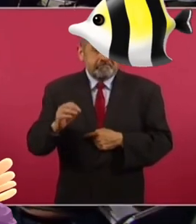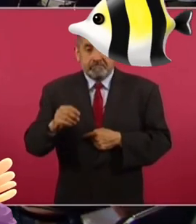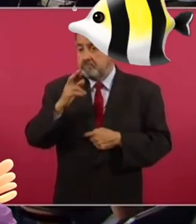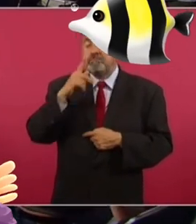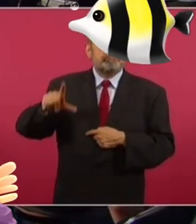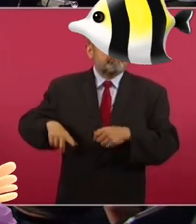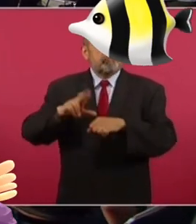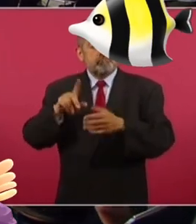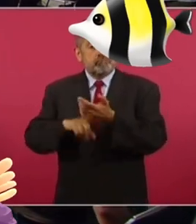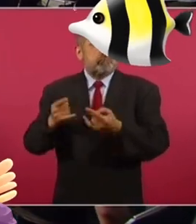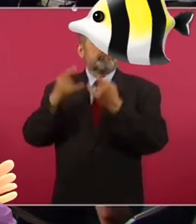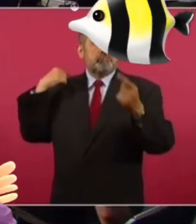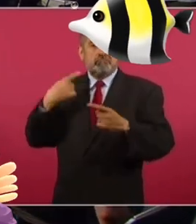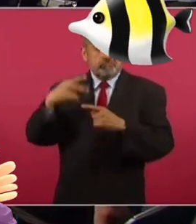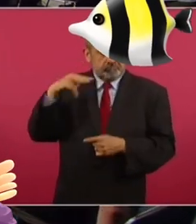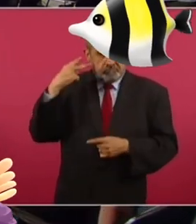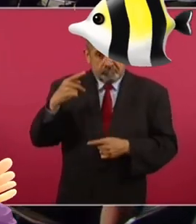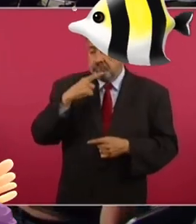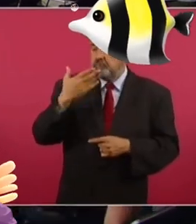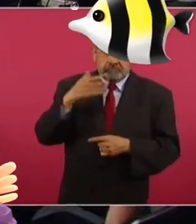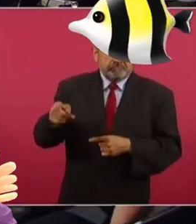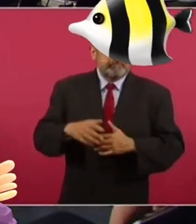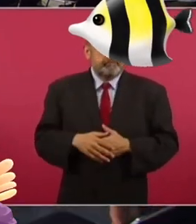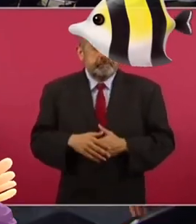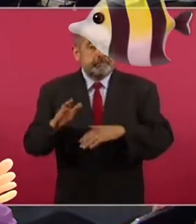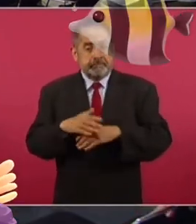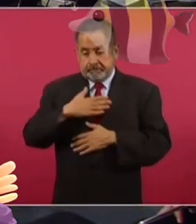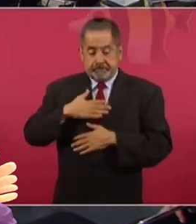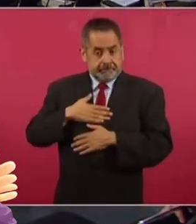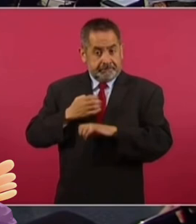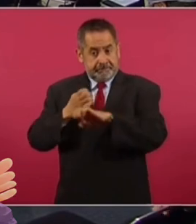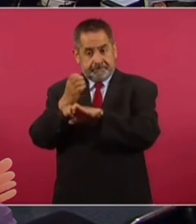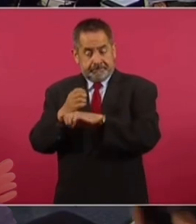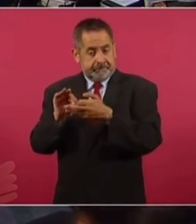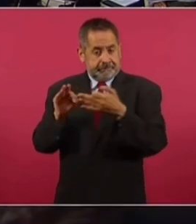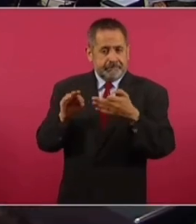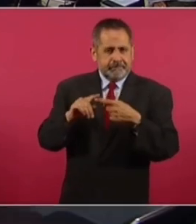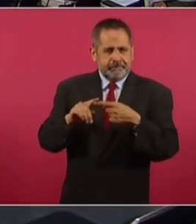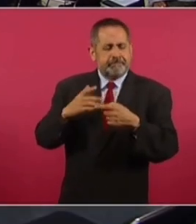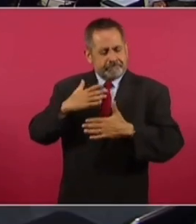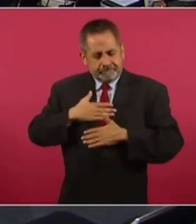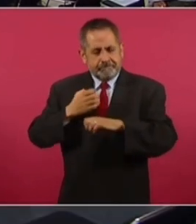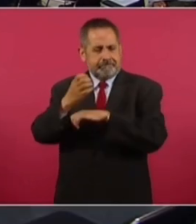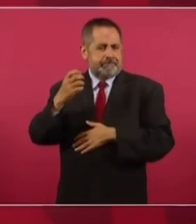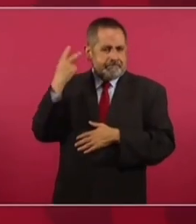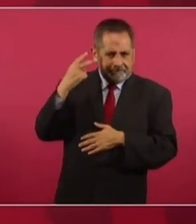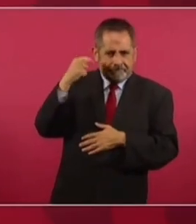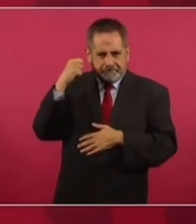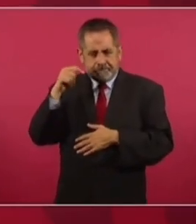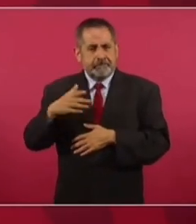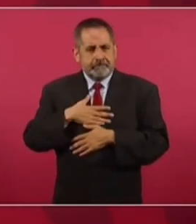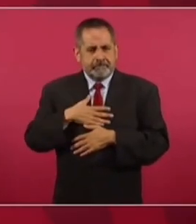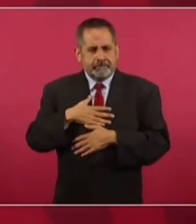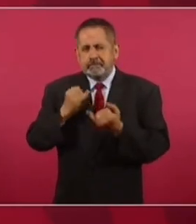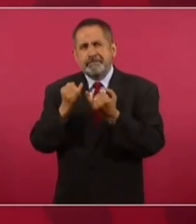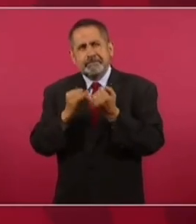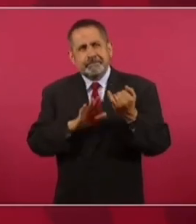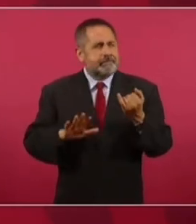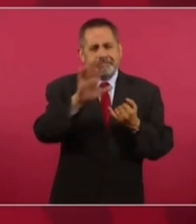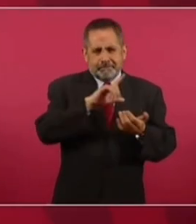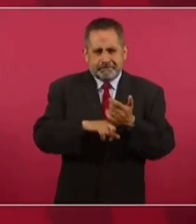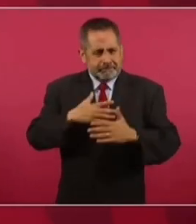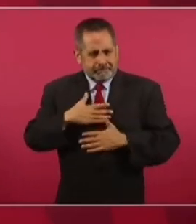de los mejores gobernadores que ha tenido Veracruz, porque mi estado, Veracruz, como lo es Tabasco, bueno, como lo es